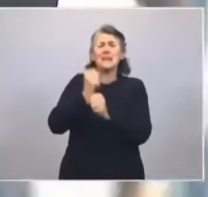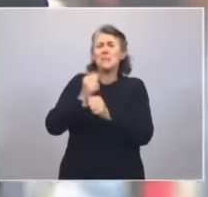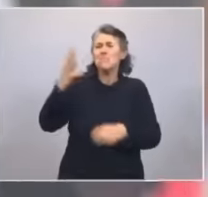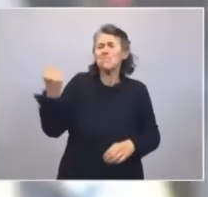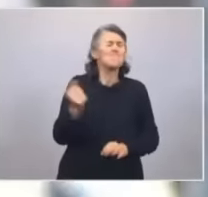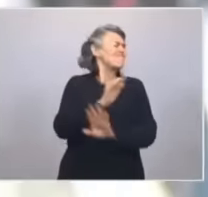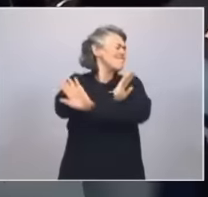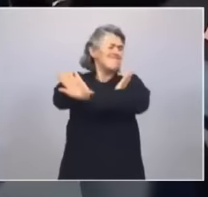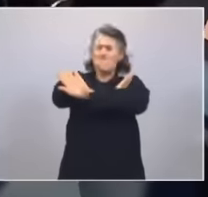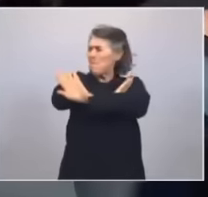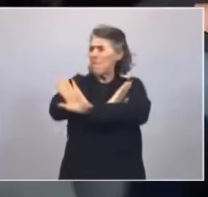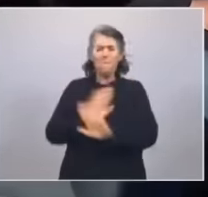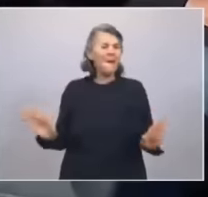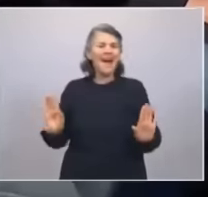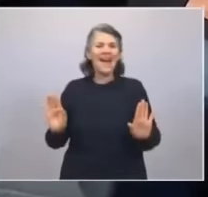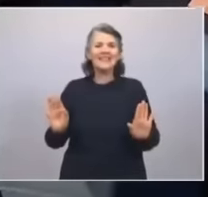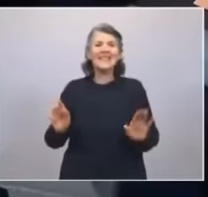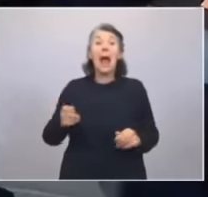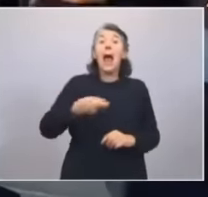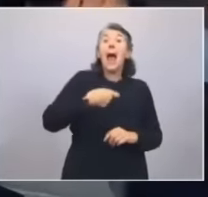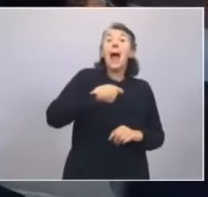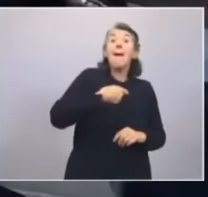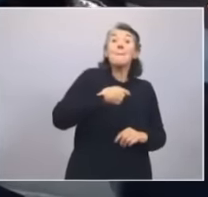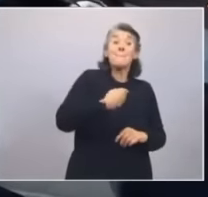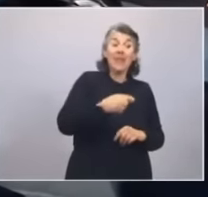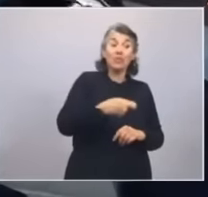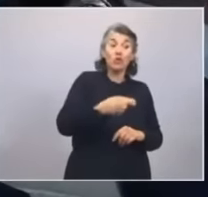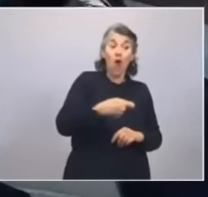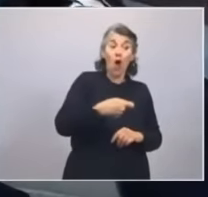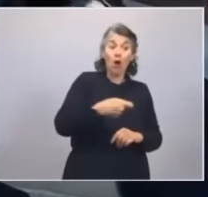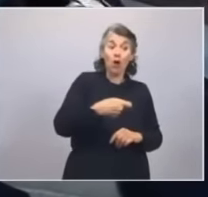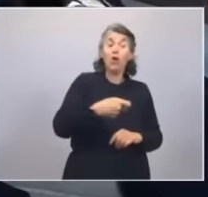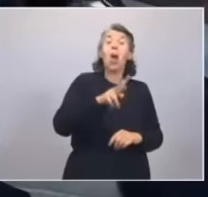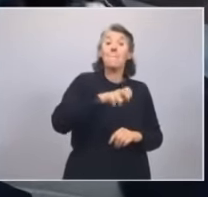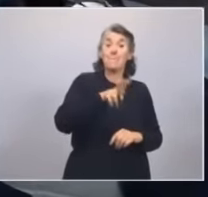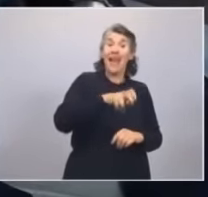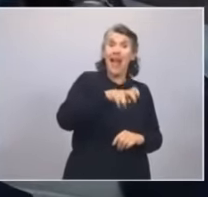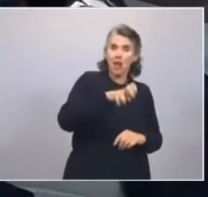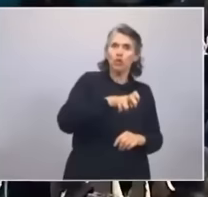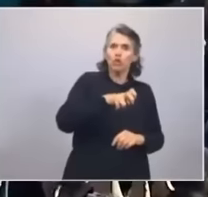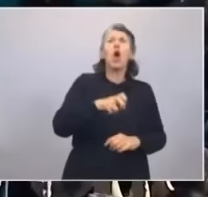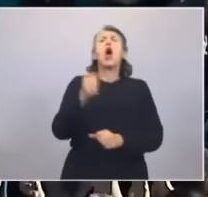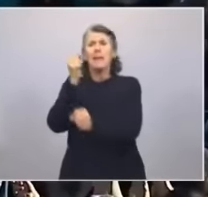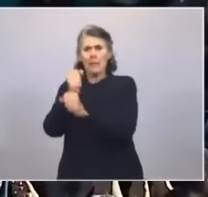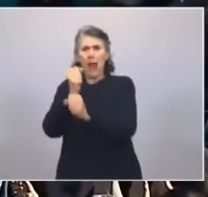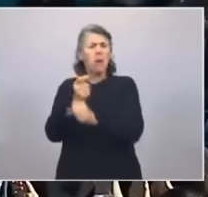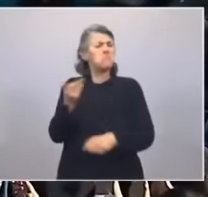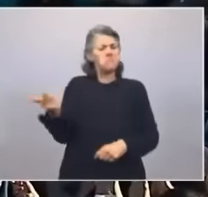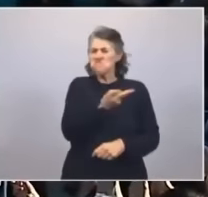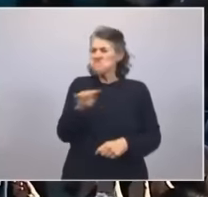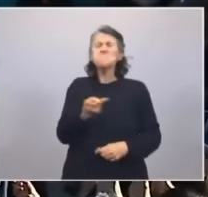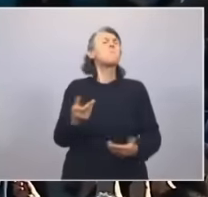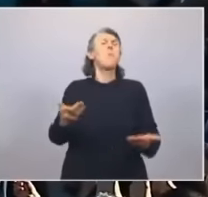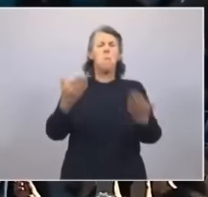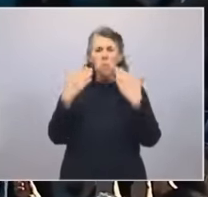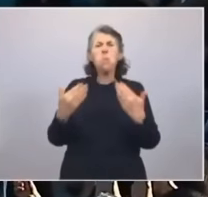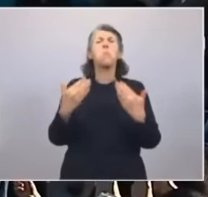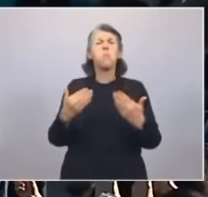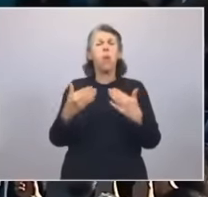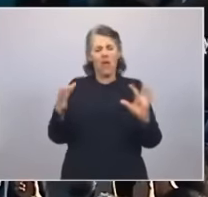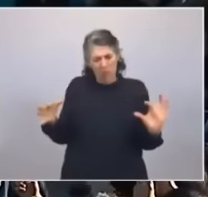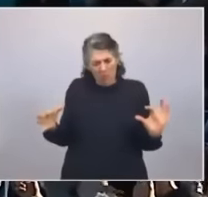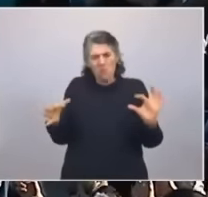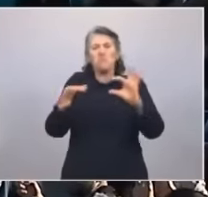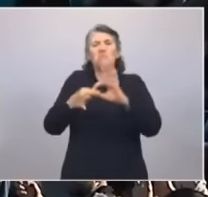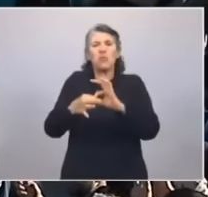más incompatible la pensión por discapacidad con poder trabajar. Van a tener unificada